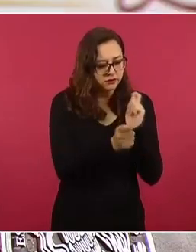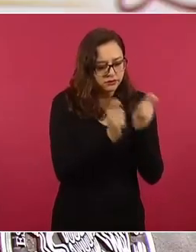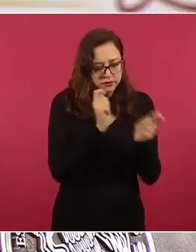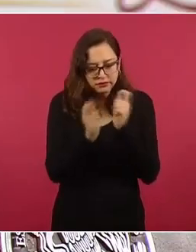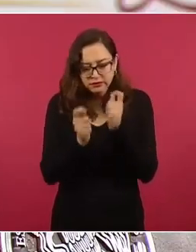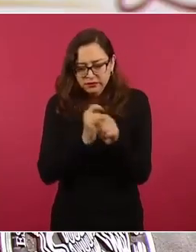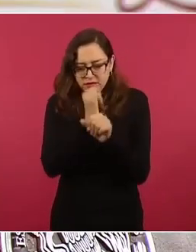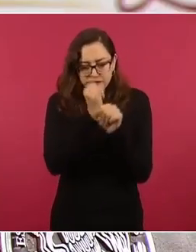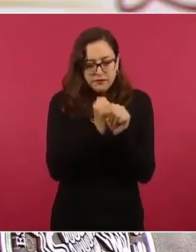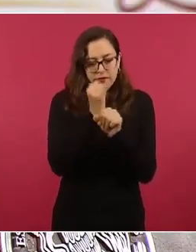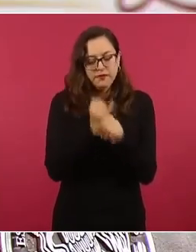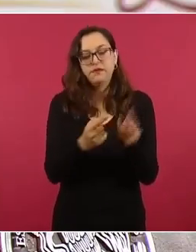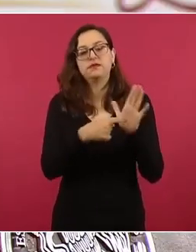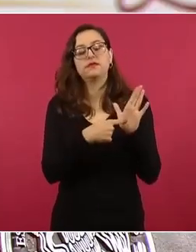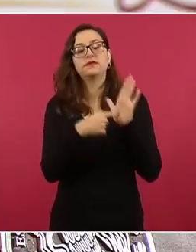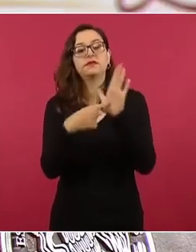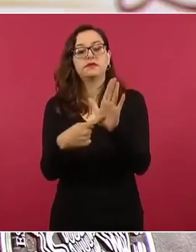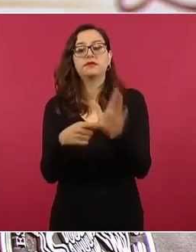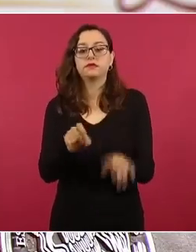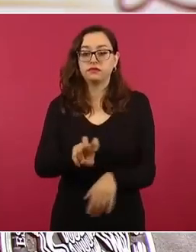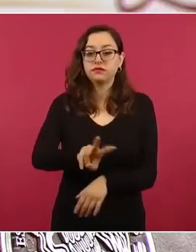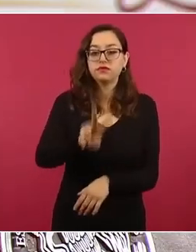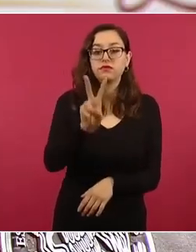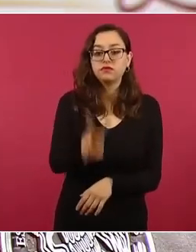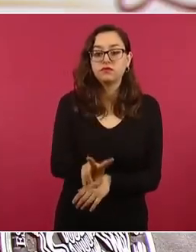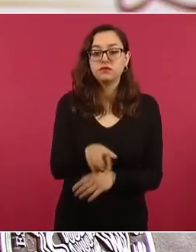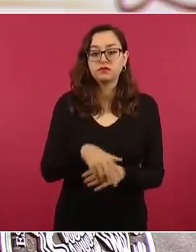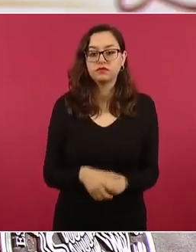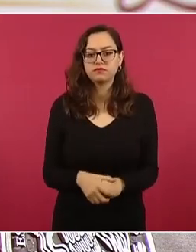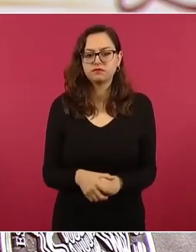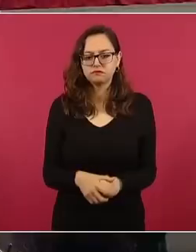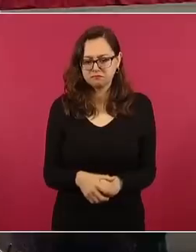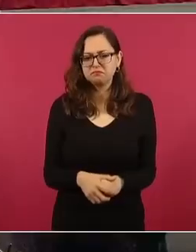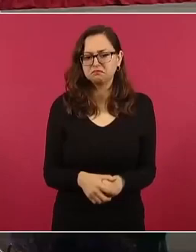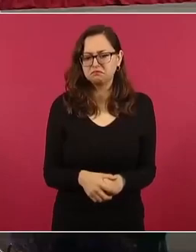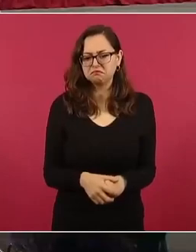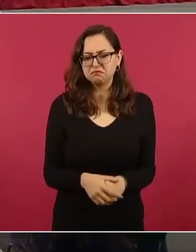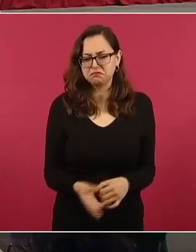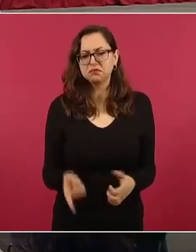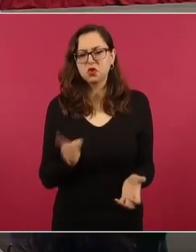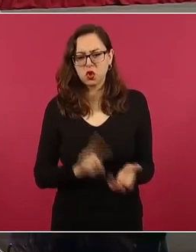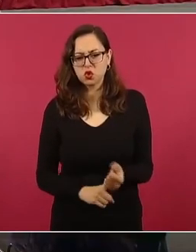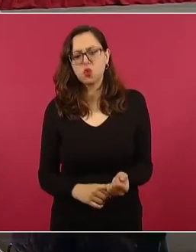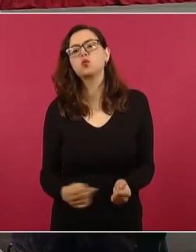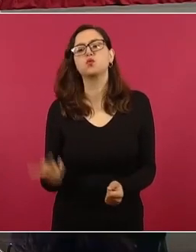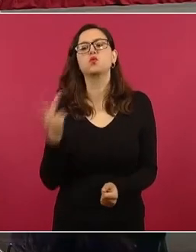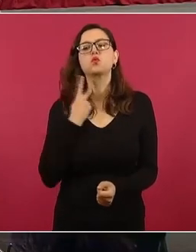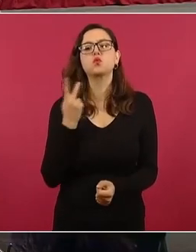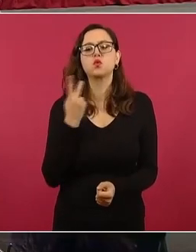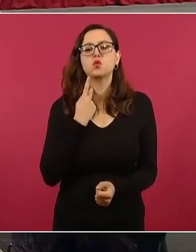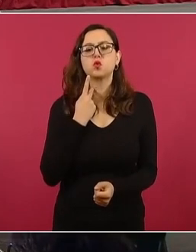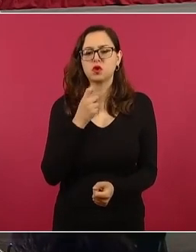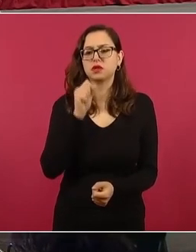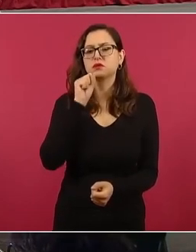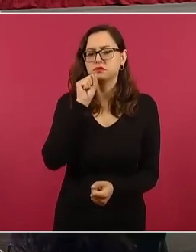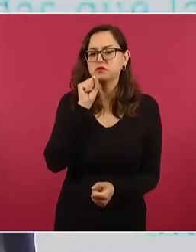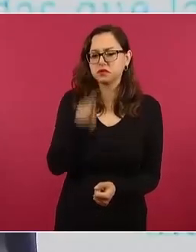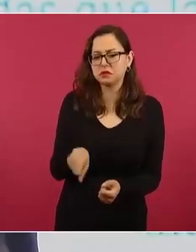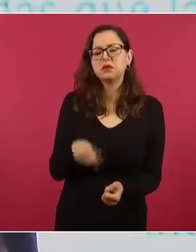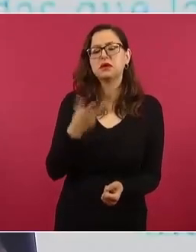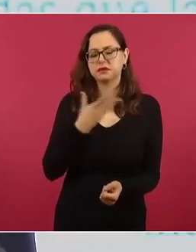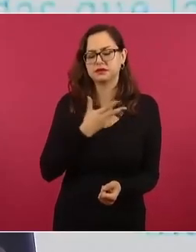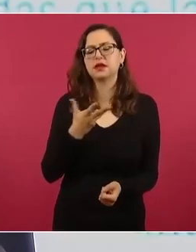Pero sí, también hay un contenido político, pues esclarecer un crimen y más un crimen de Estado,